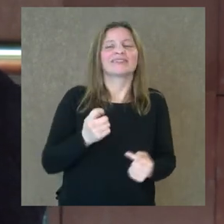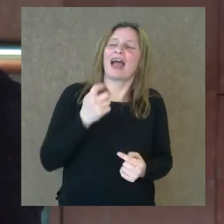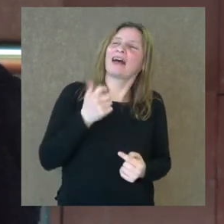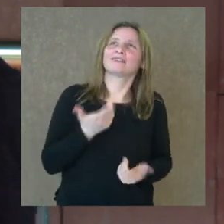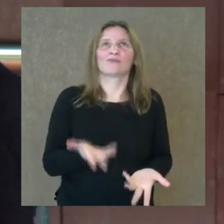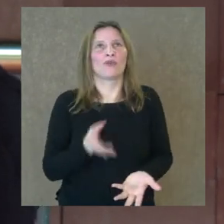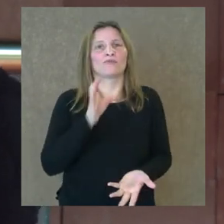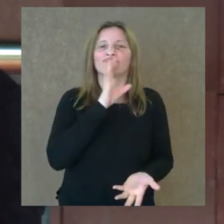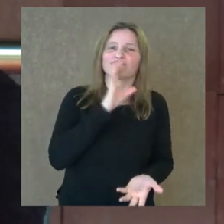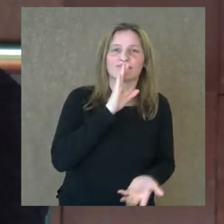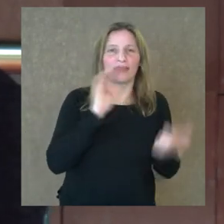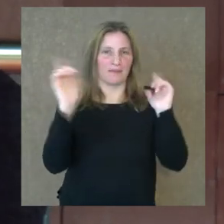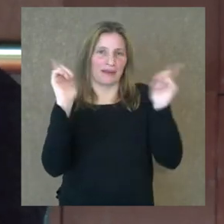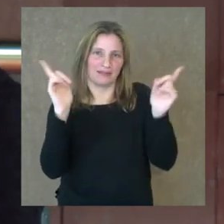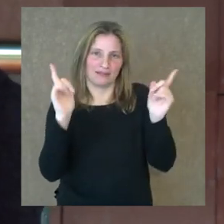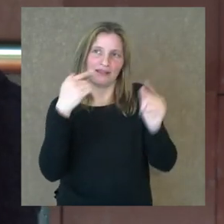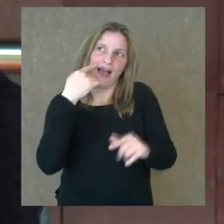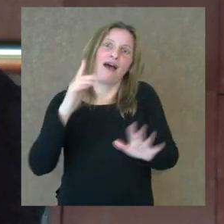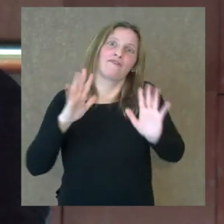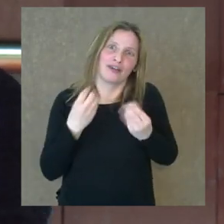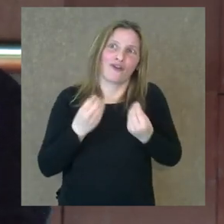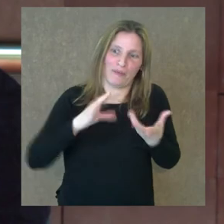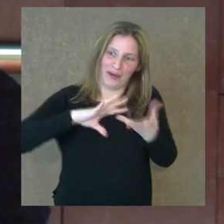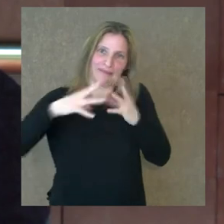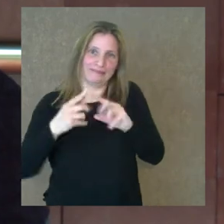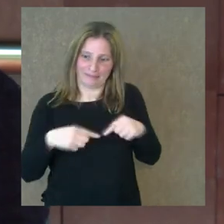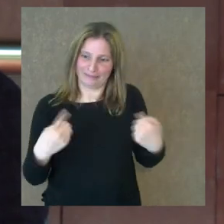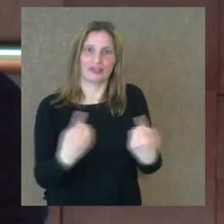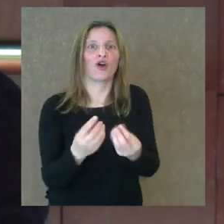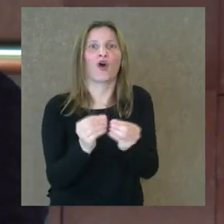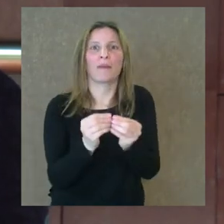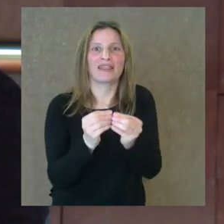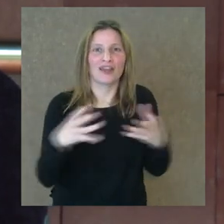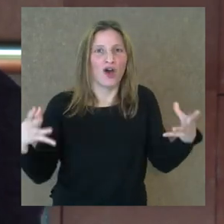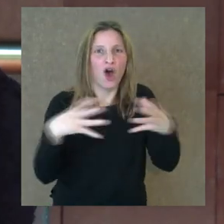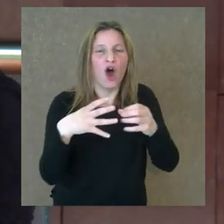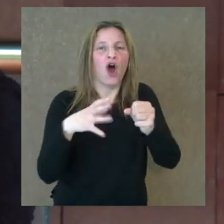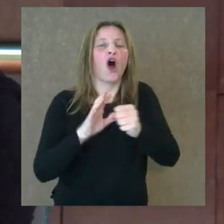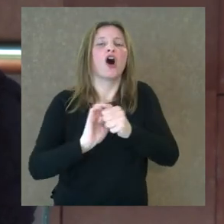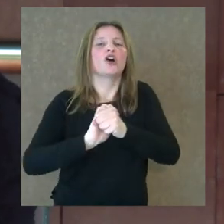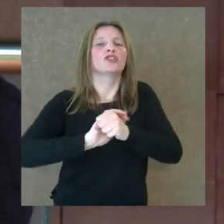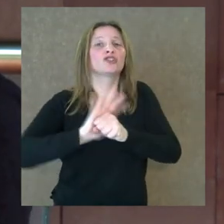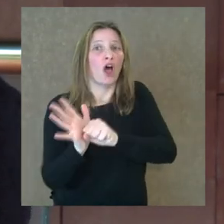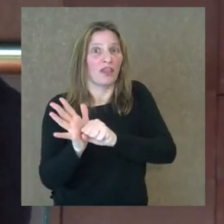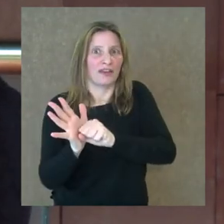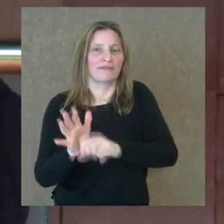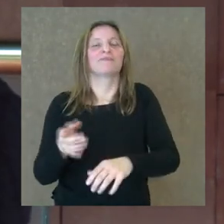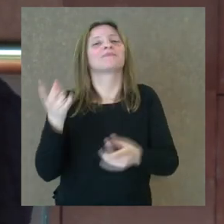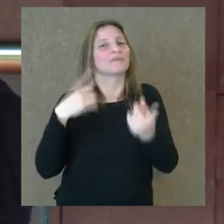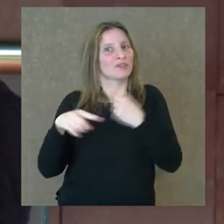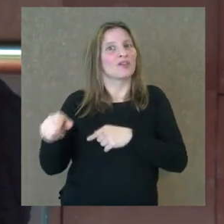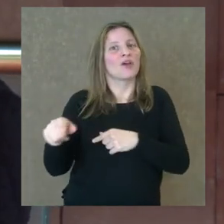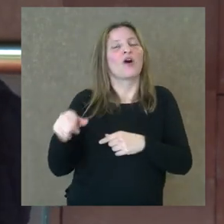casi hasta jocosas, divertidas, que vamos a ver cómo las traducimos con los compañeros de Lausodre, pero es una obra que resalta, porque